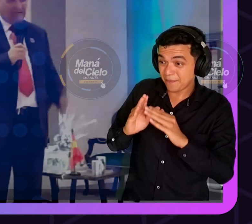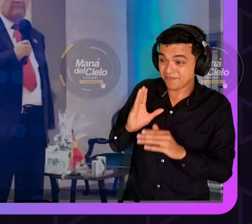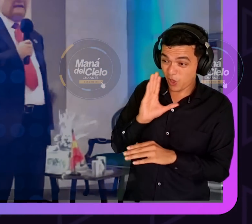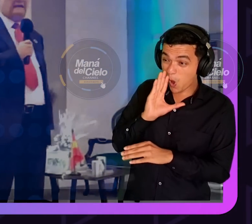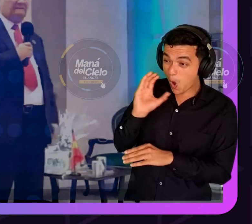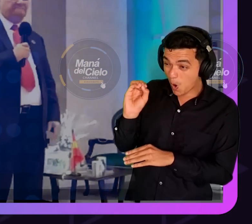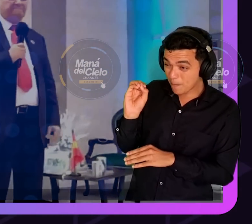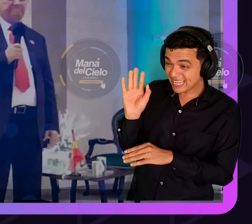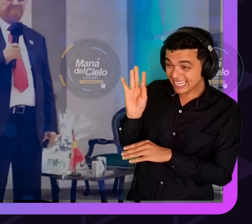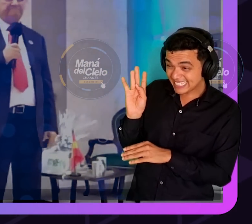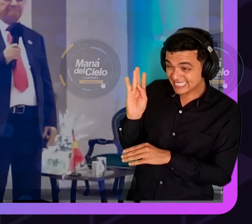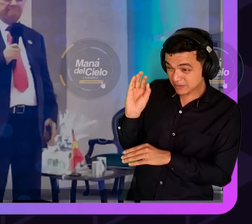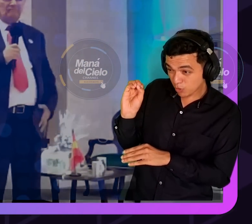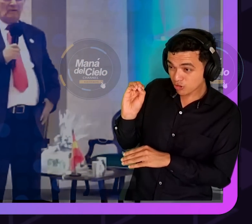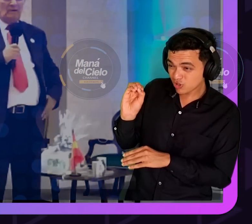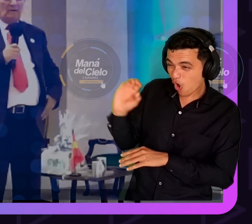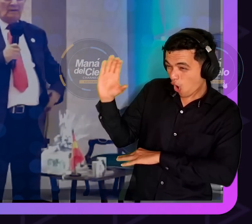Biblia.